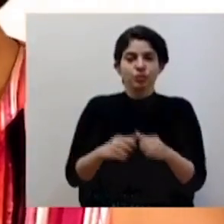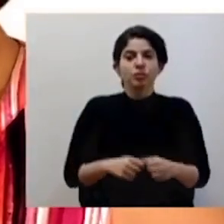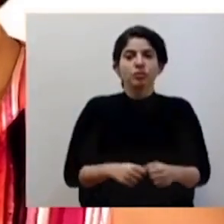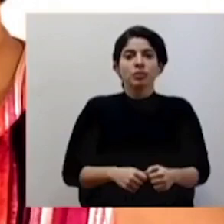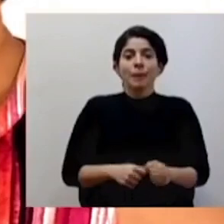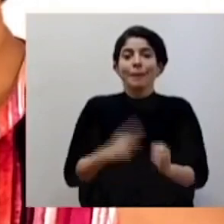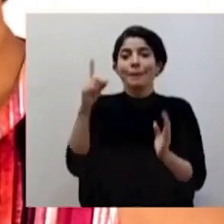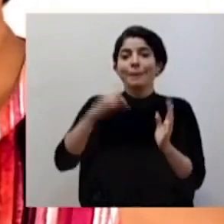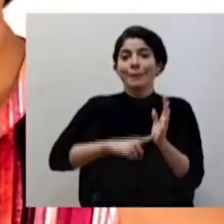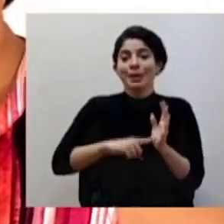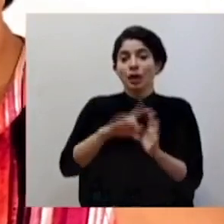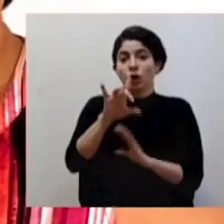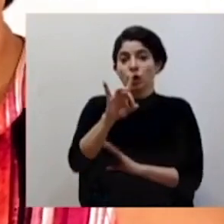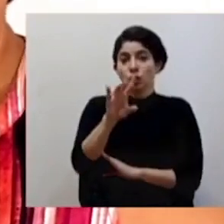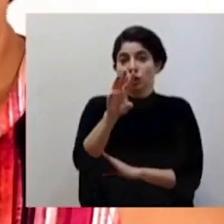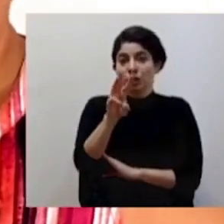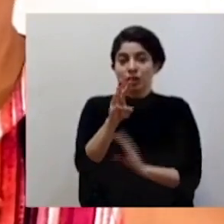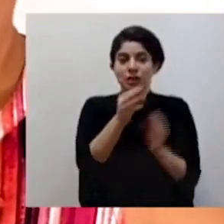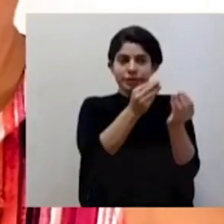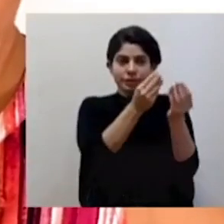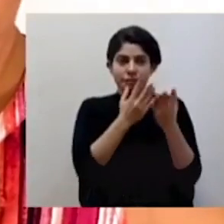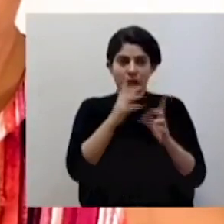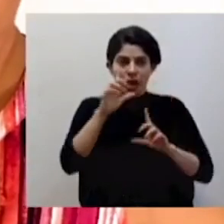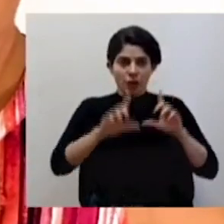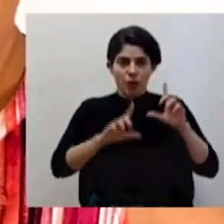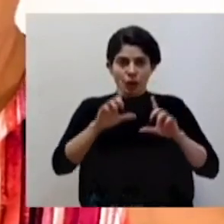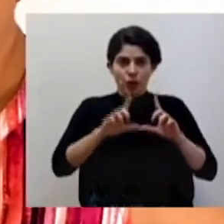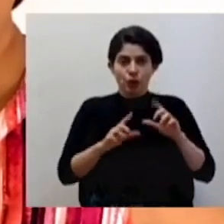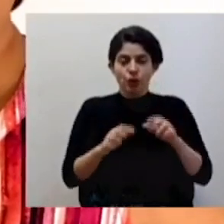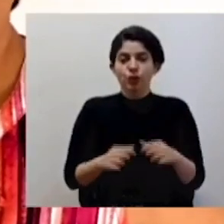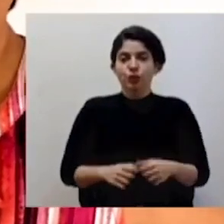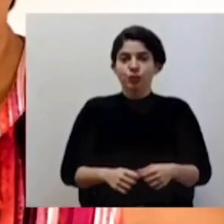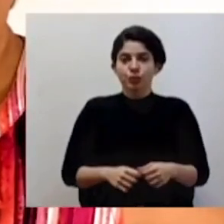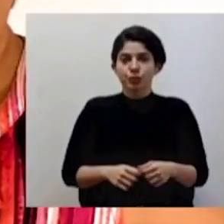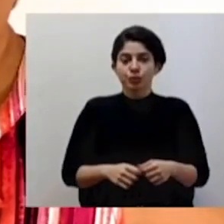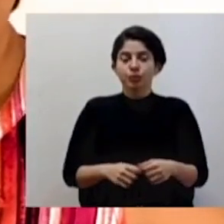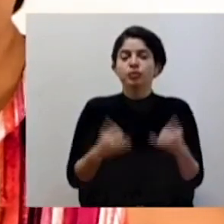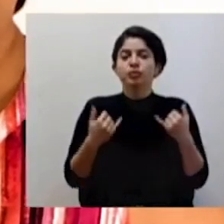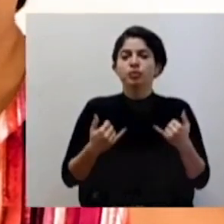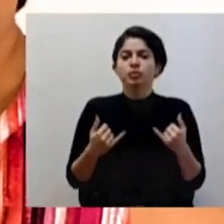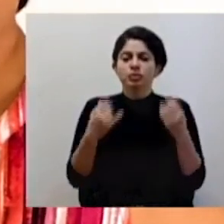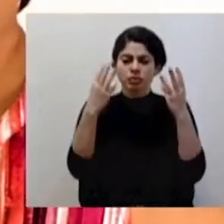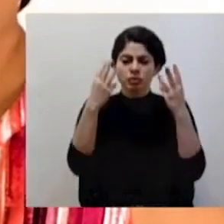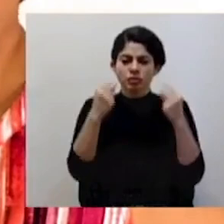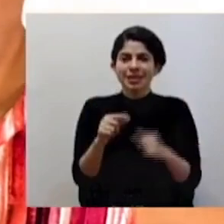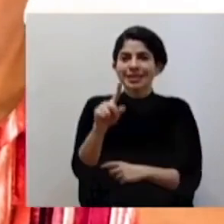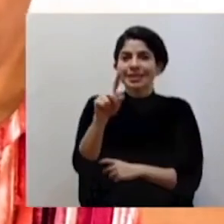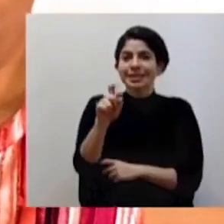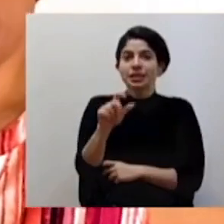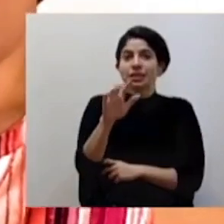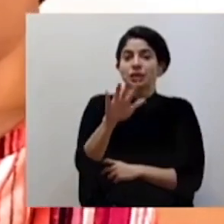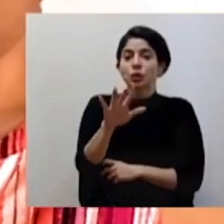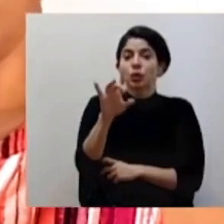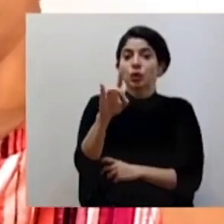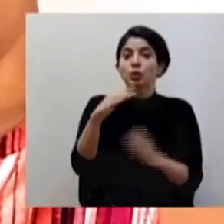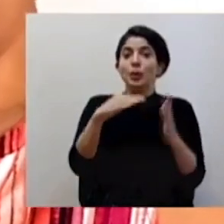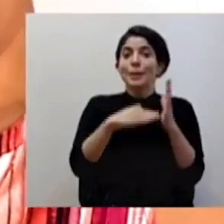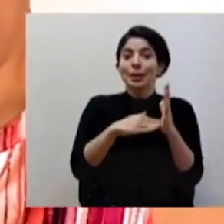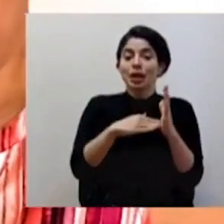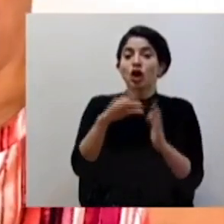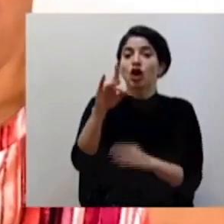y 1,086 por laboratorio. Se contabilizan 158 mil